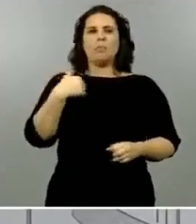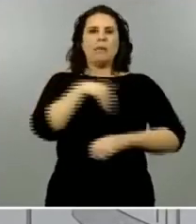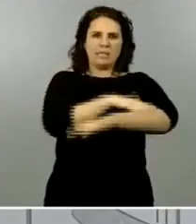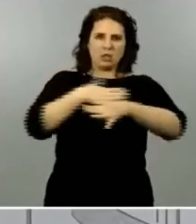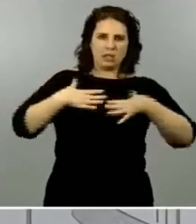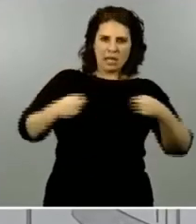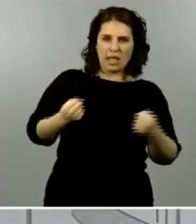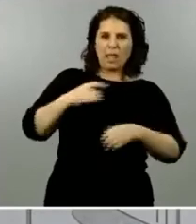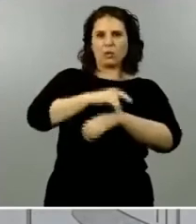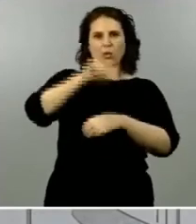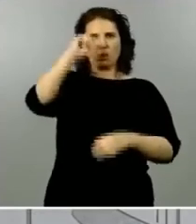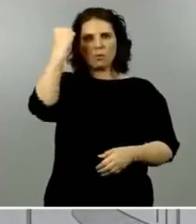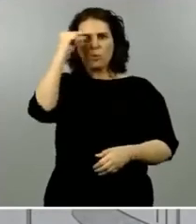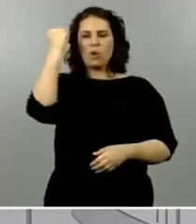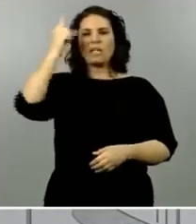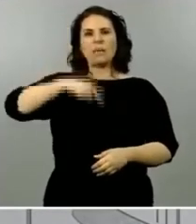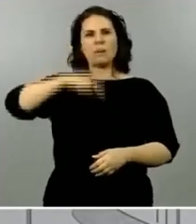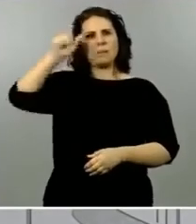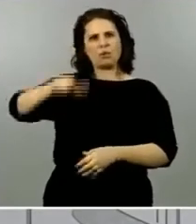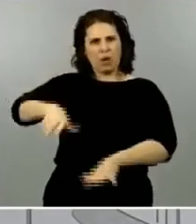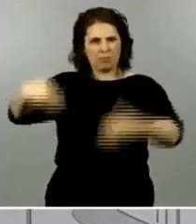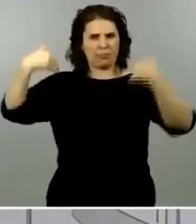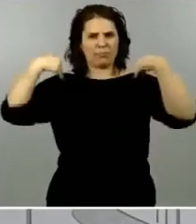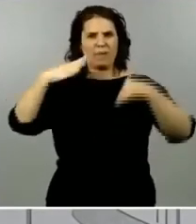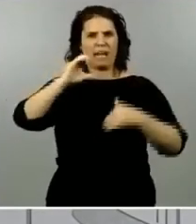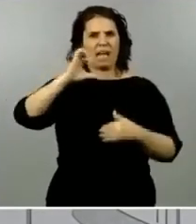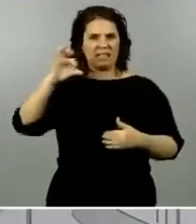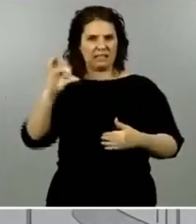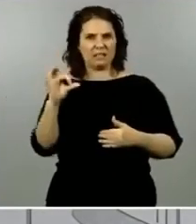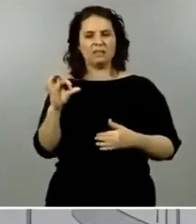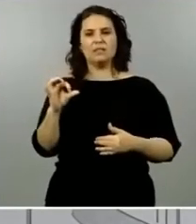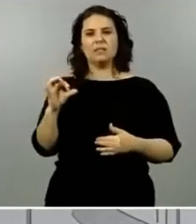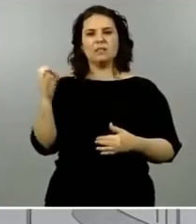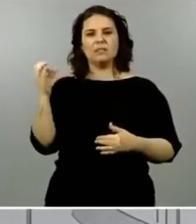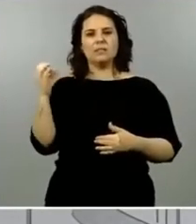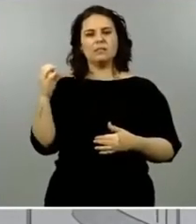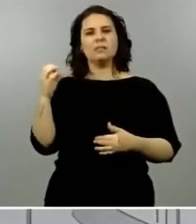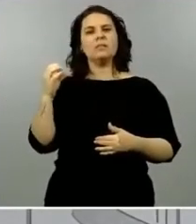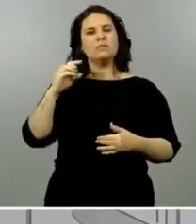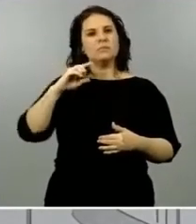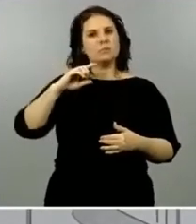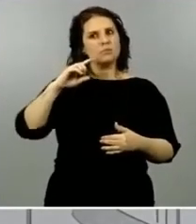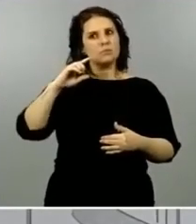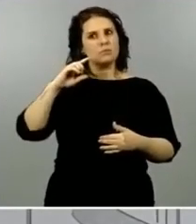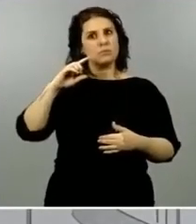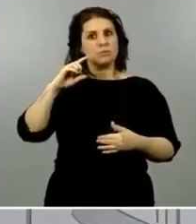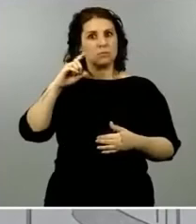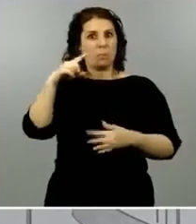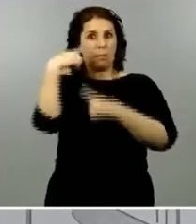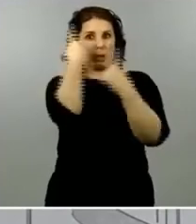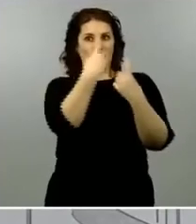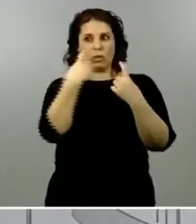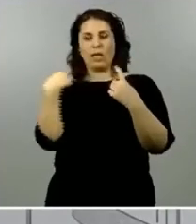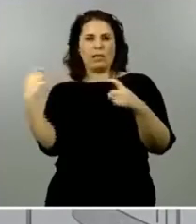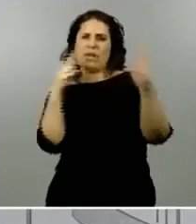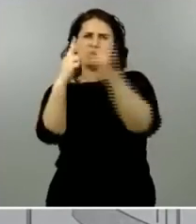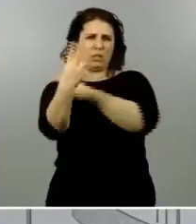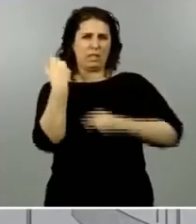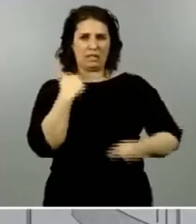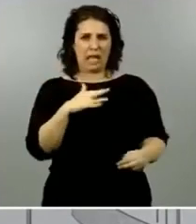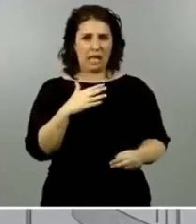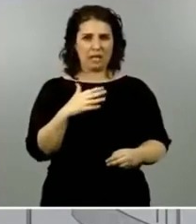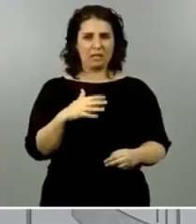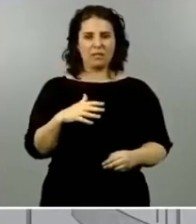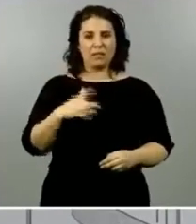CAES ha dado cumplida respuesta a la misma pregunta que usted hacía nosotros lo que estamos haciendo